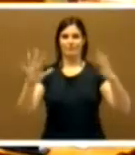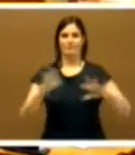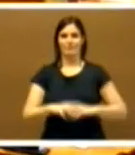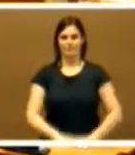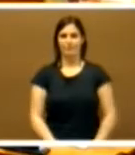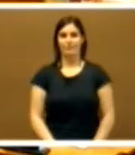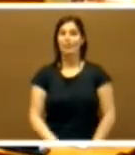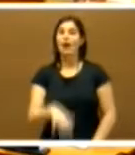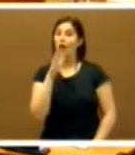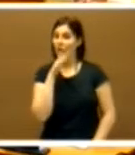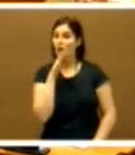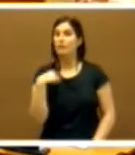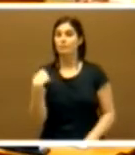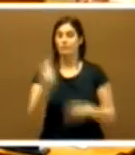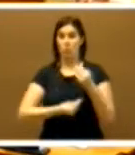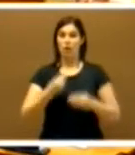Se va a producir un hecho...